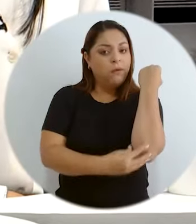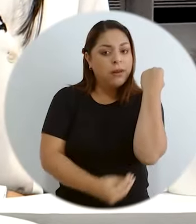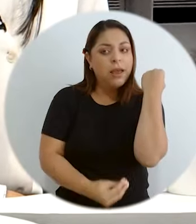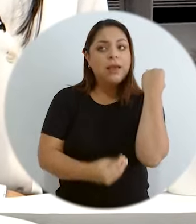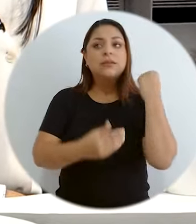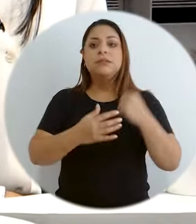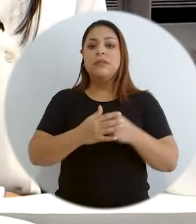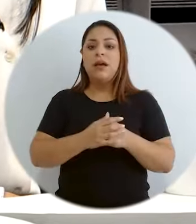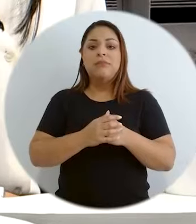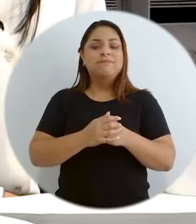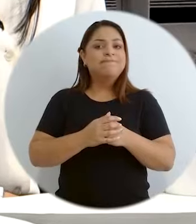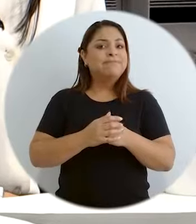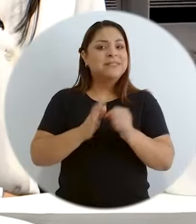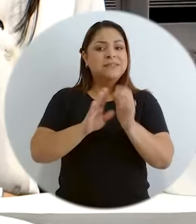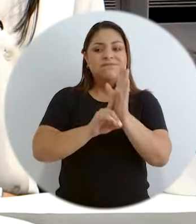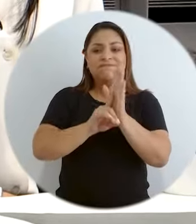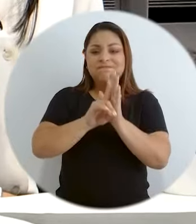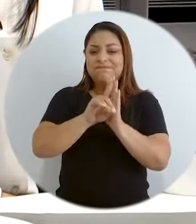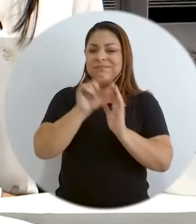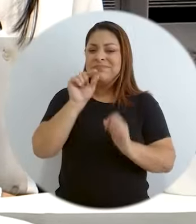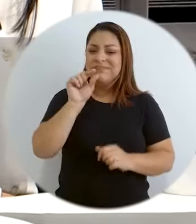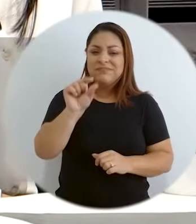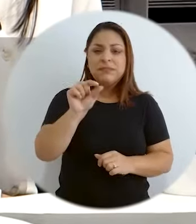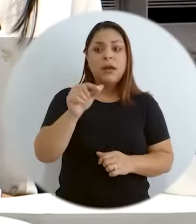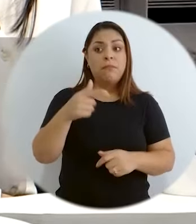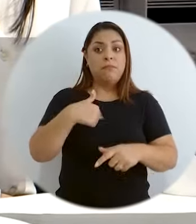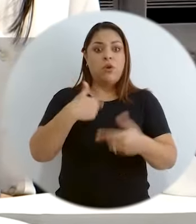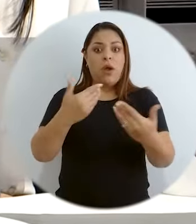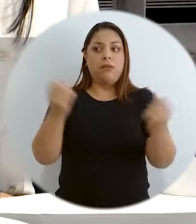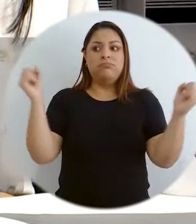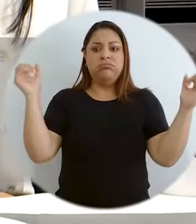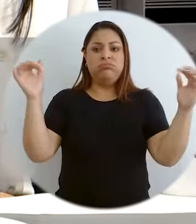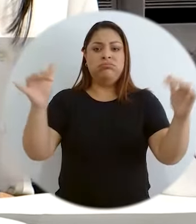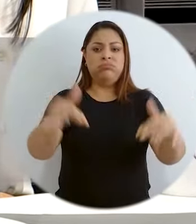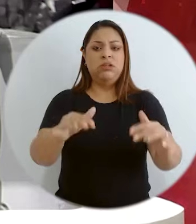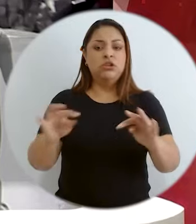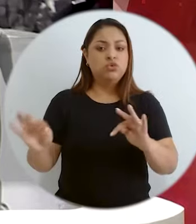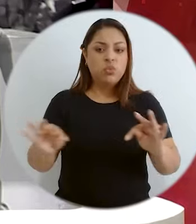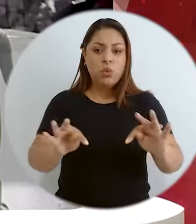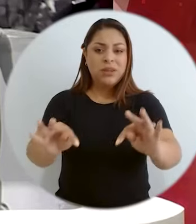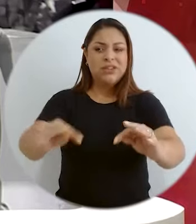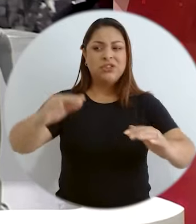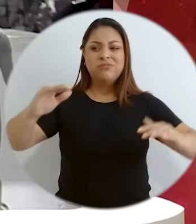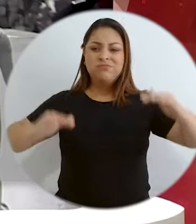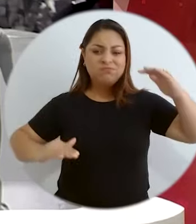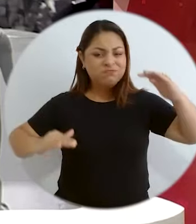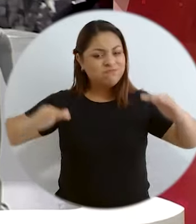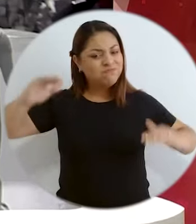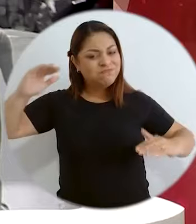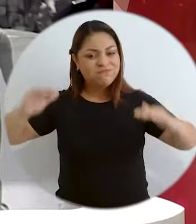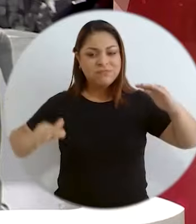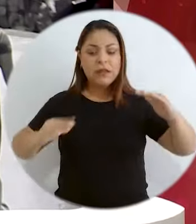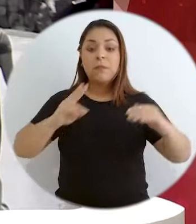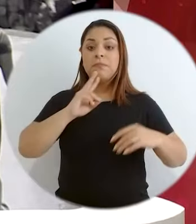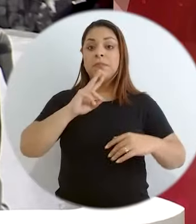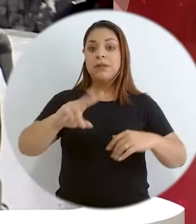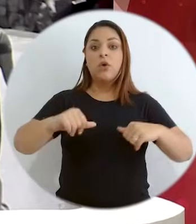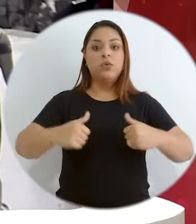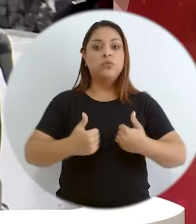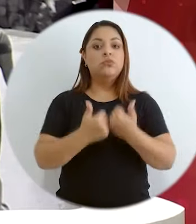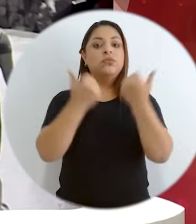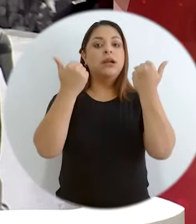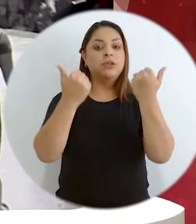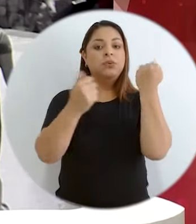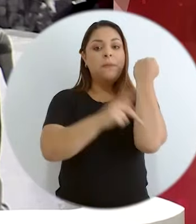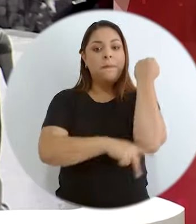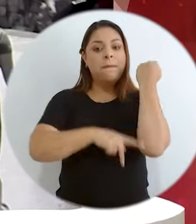oportunidades. Paradójicamente al mismo tiempo hay grandes desarrollos turísticos, ¿verdad? Una desigualdad creciente,